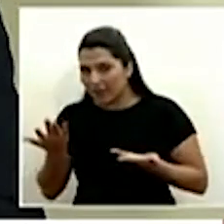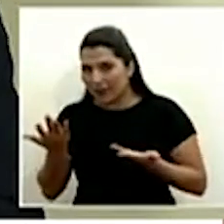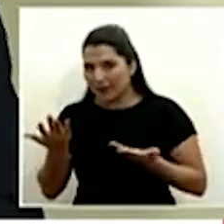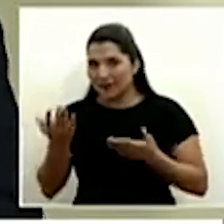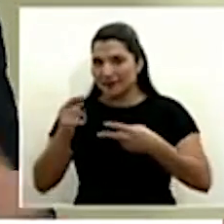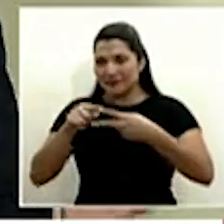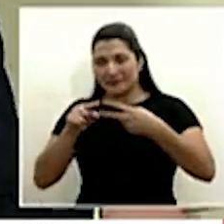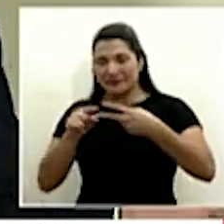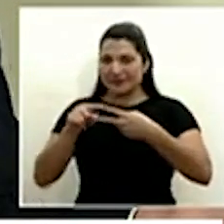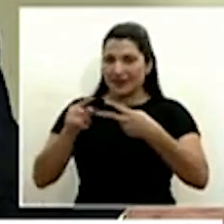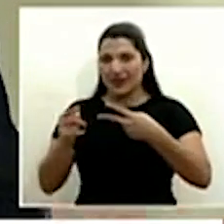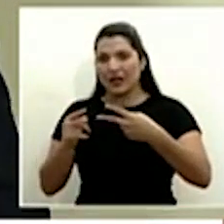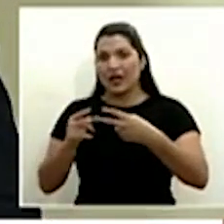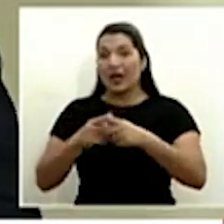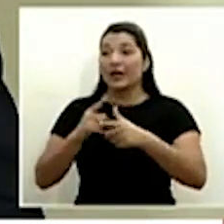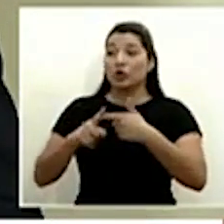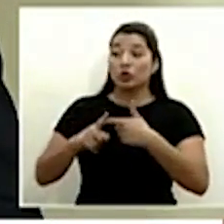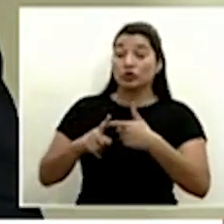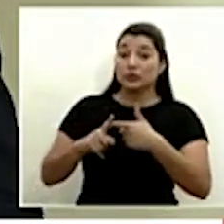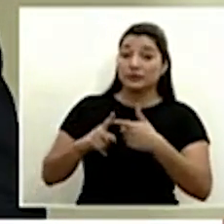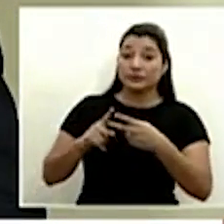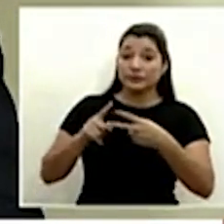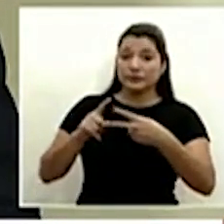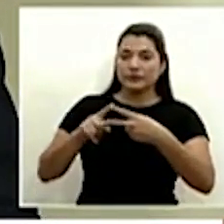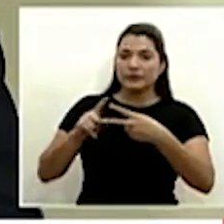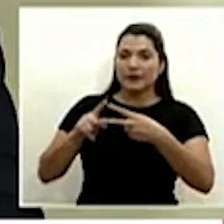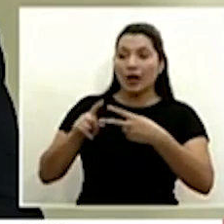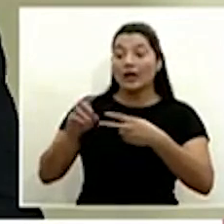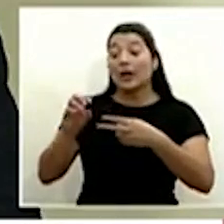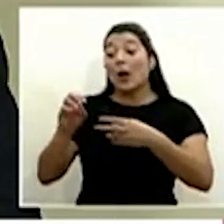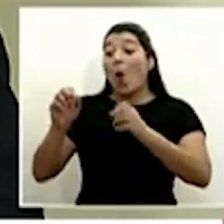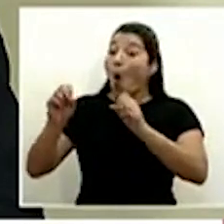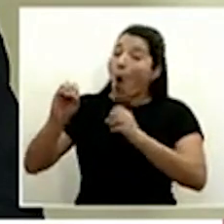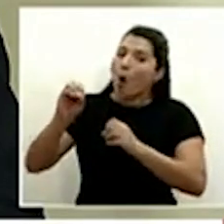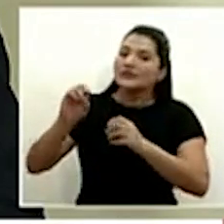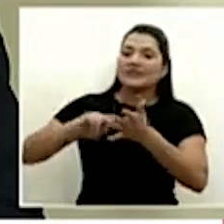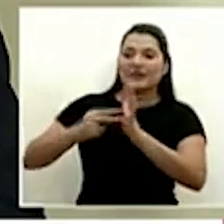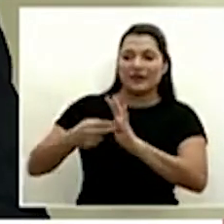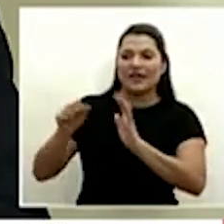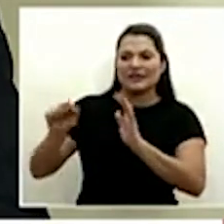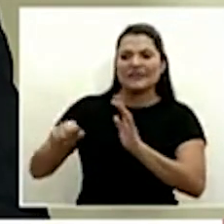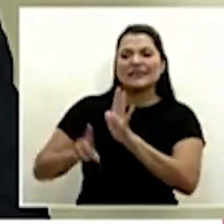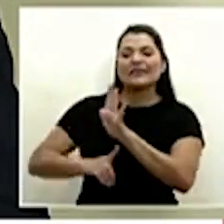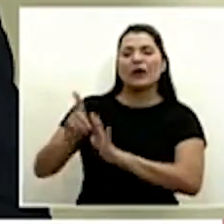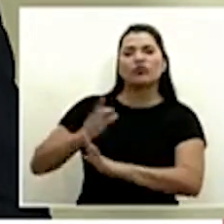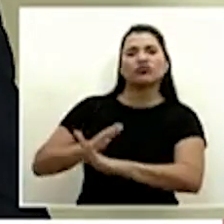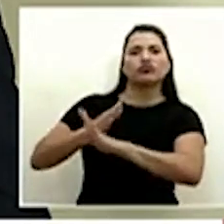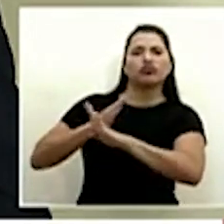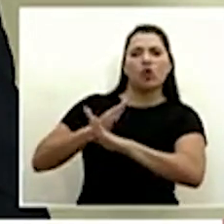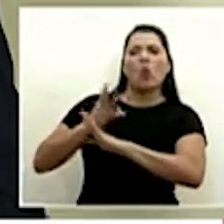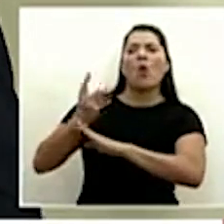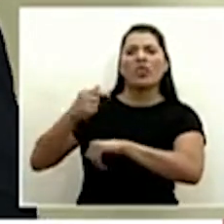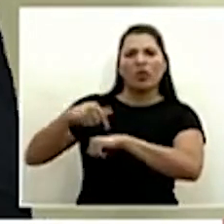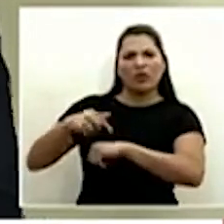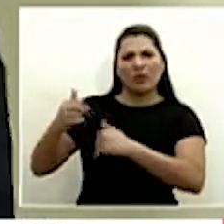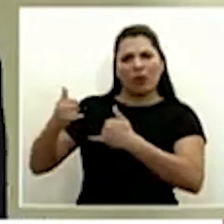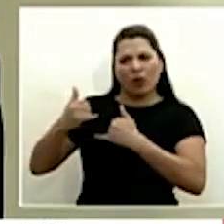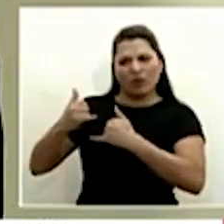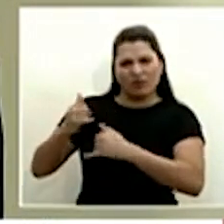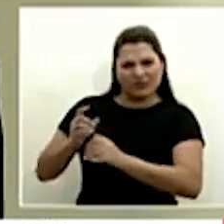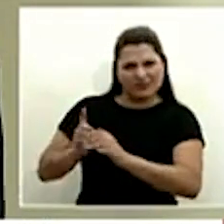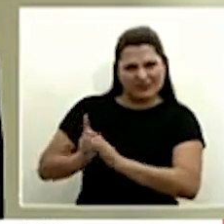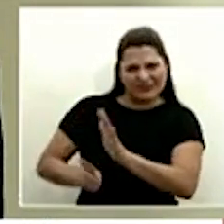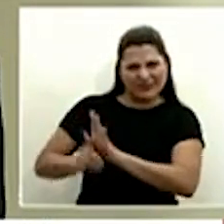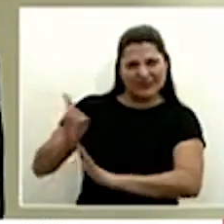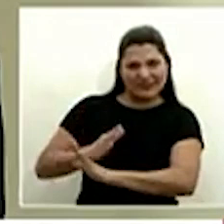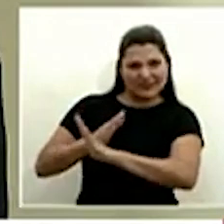sí existe una inmunidad lo que no sabemos es cuánto se puede mantener esa inmunidad esa defensa que ya desarrolla el cuerpo y esas pruebas en realidad también incluso a nivel